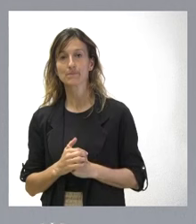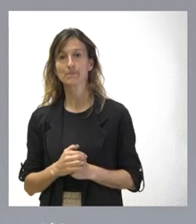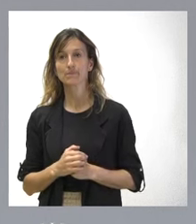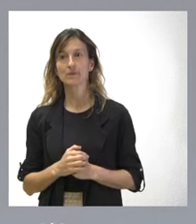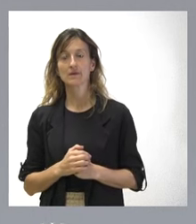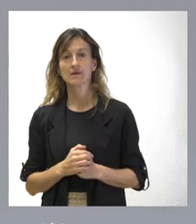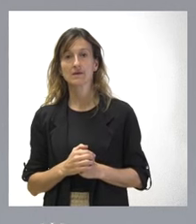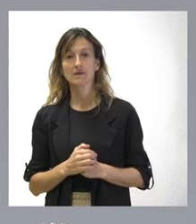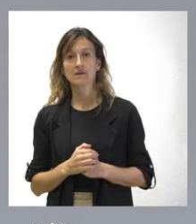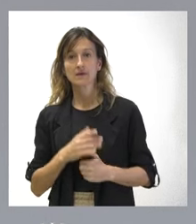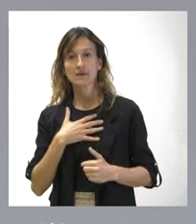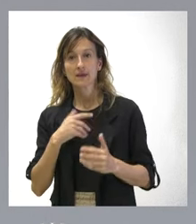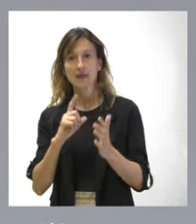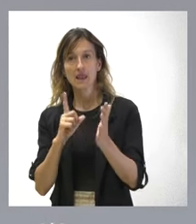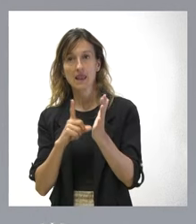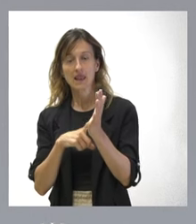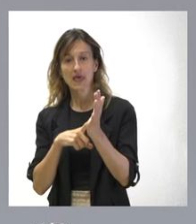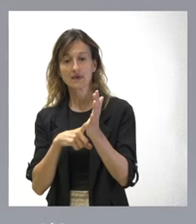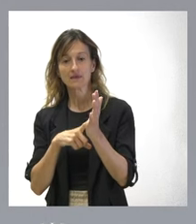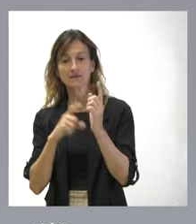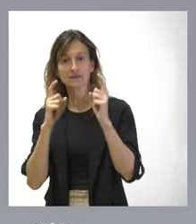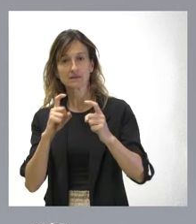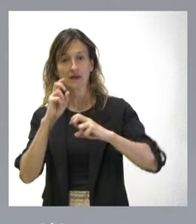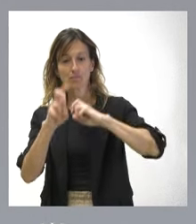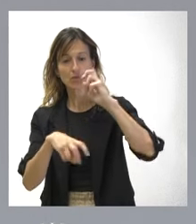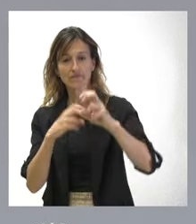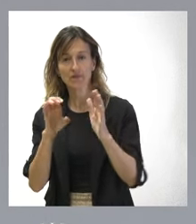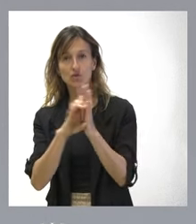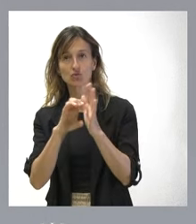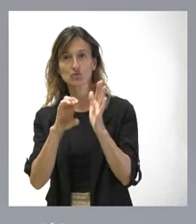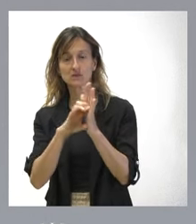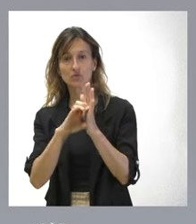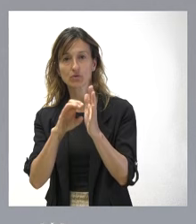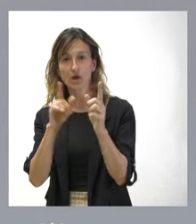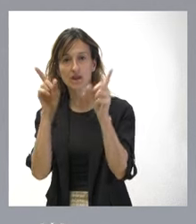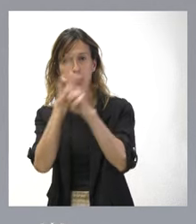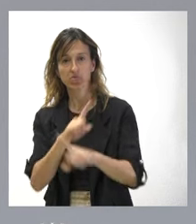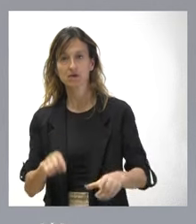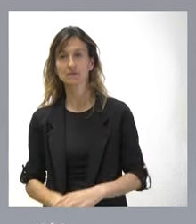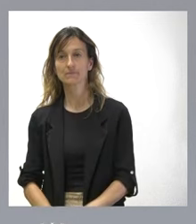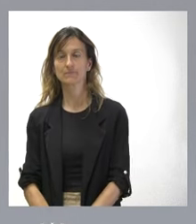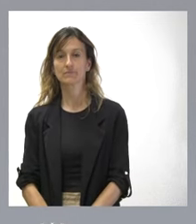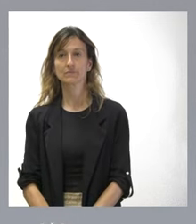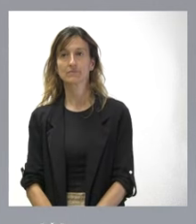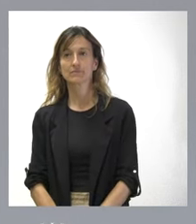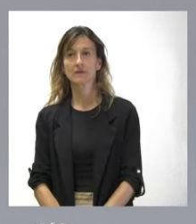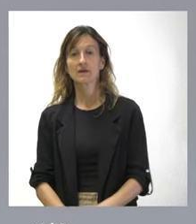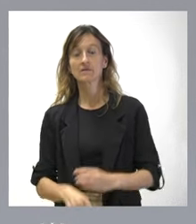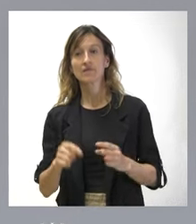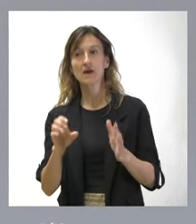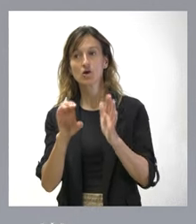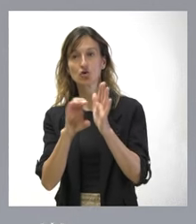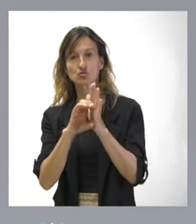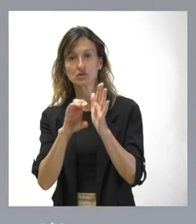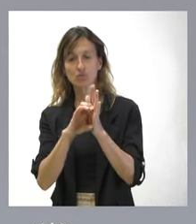intentando abordar con la ley de amnistía haciendo una modificación constitucional encubierta. La Constitución es la